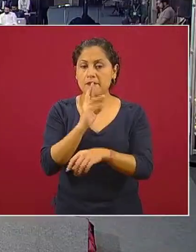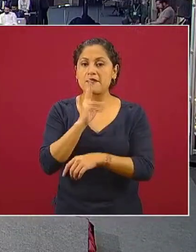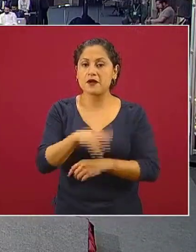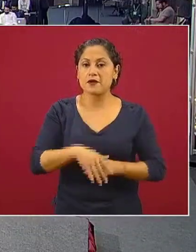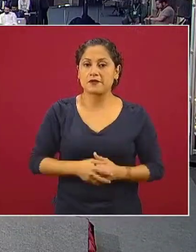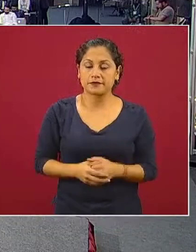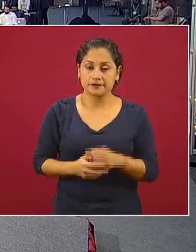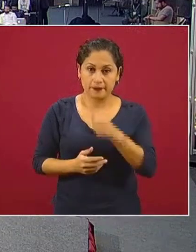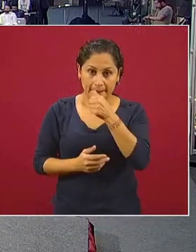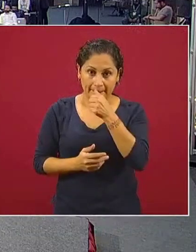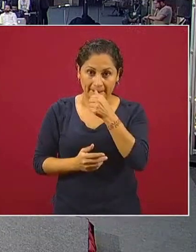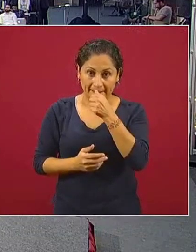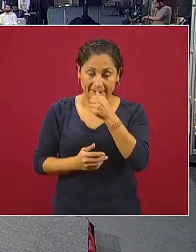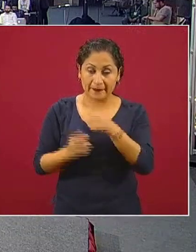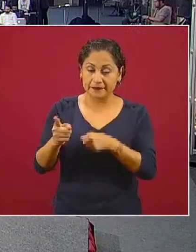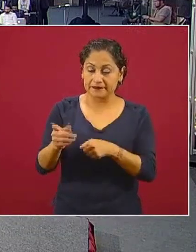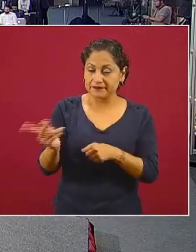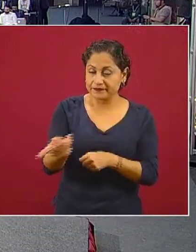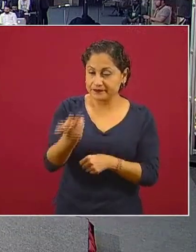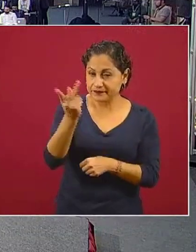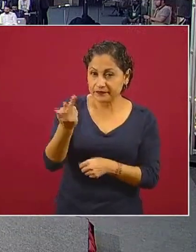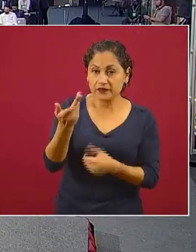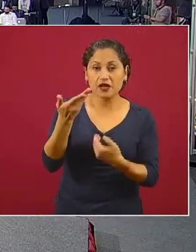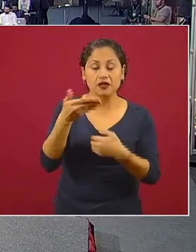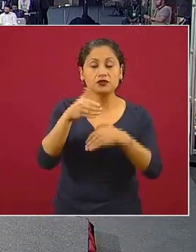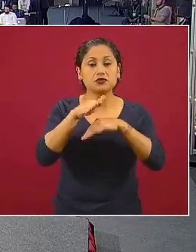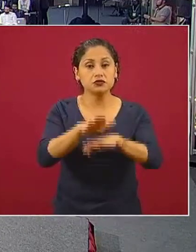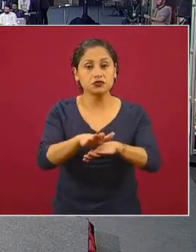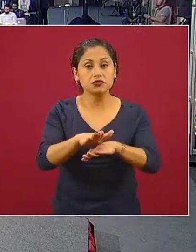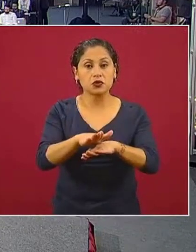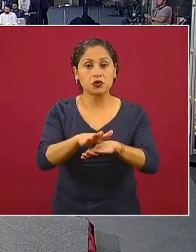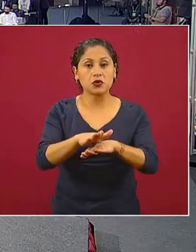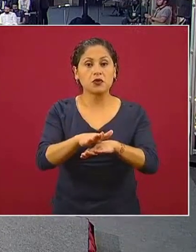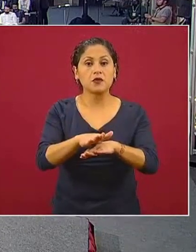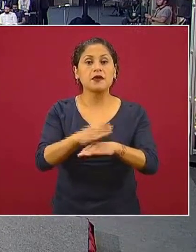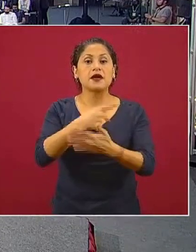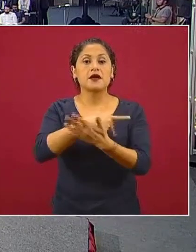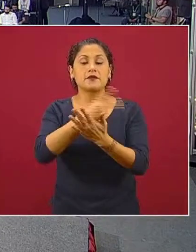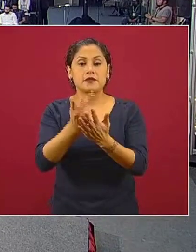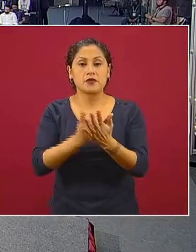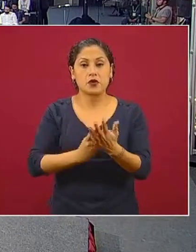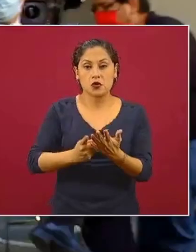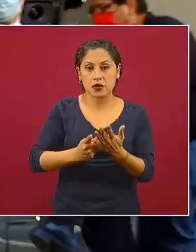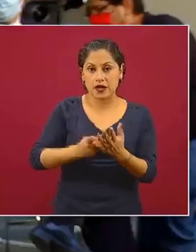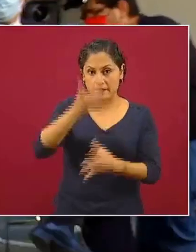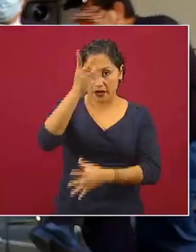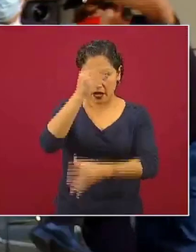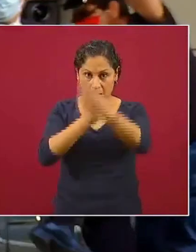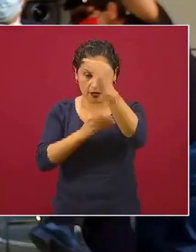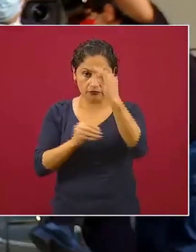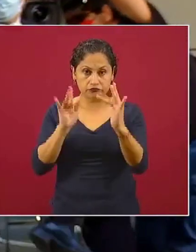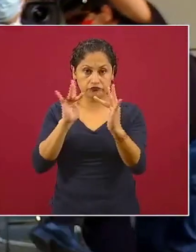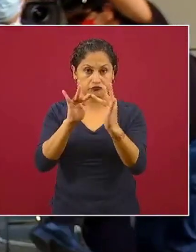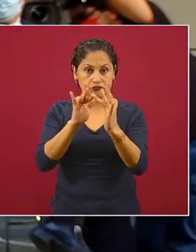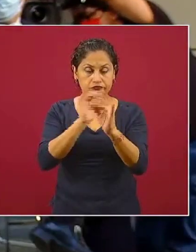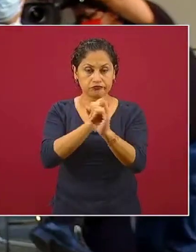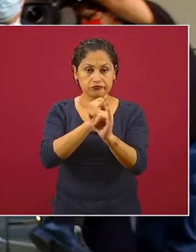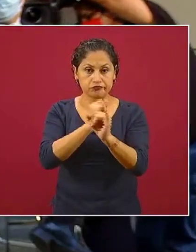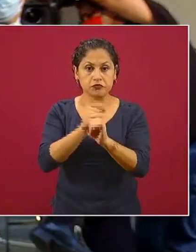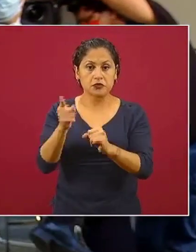lecciones que nos ha dejado el coronavirus el programa de educación a distancia que ha aplicado la Secretaría de Educación Pública